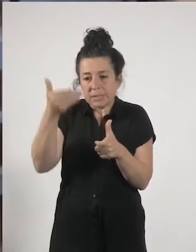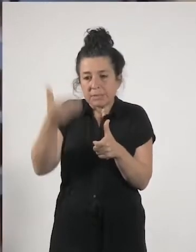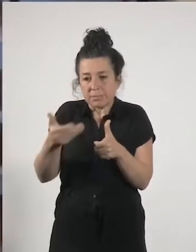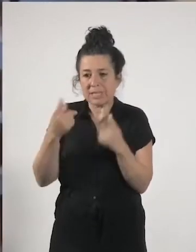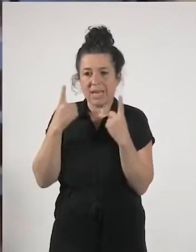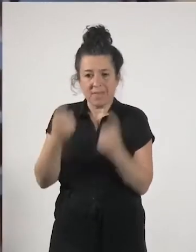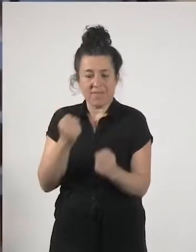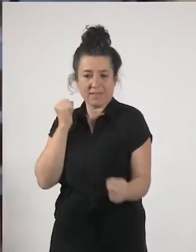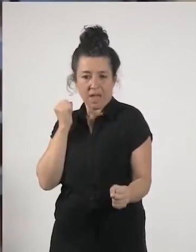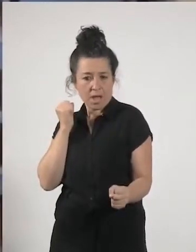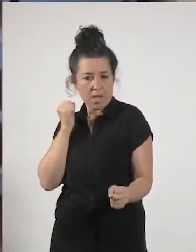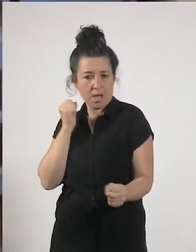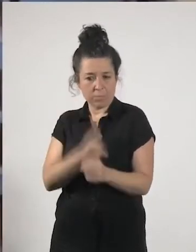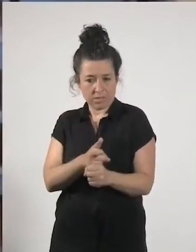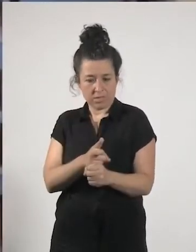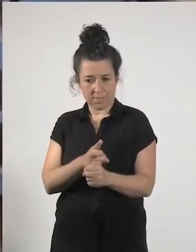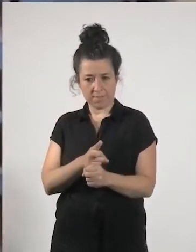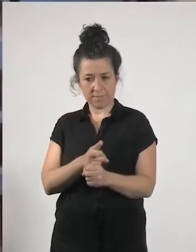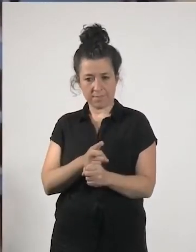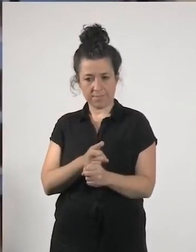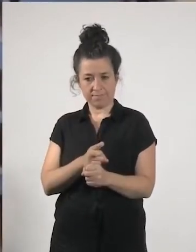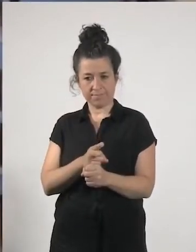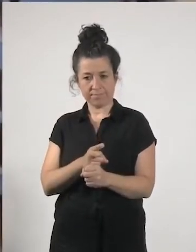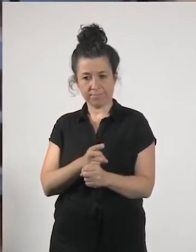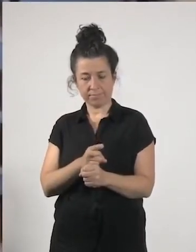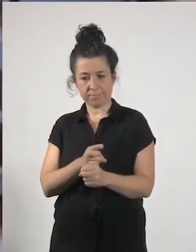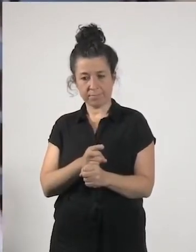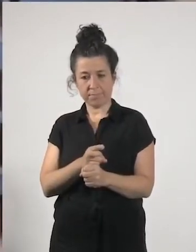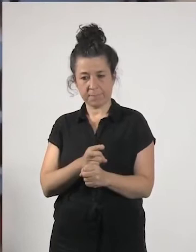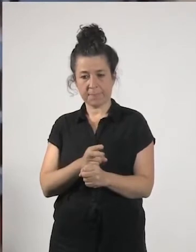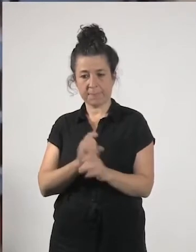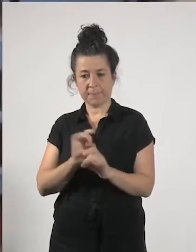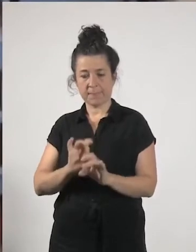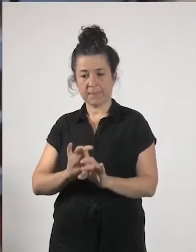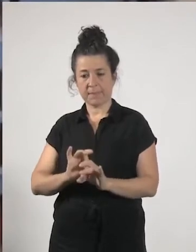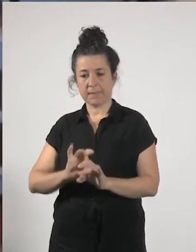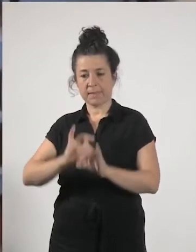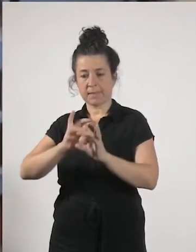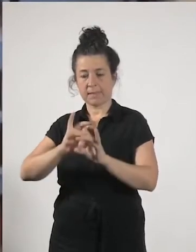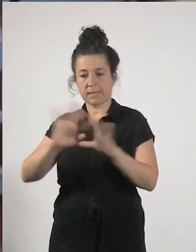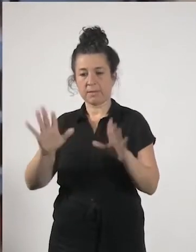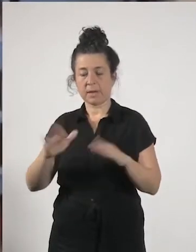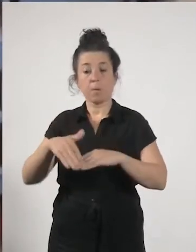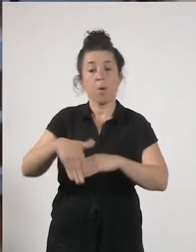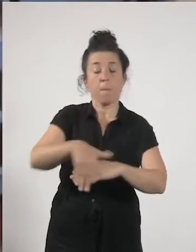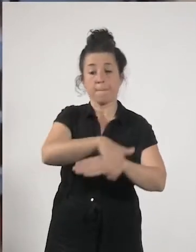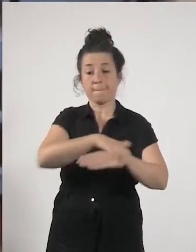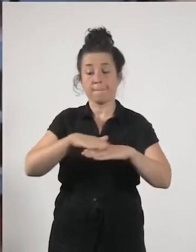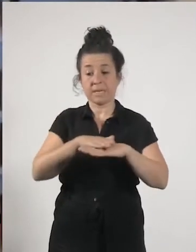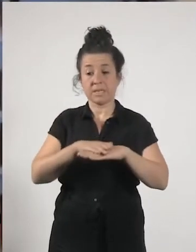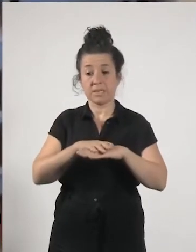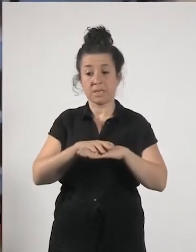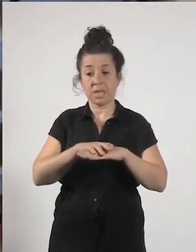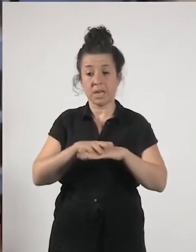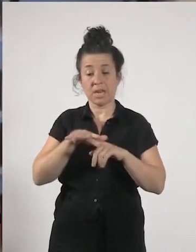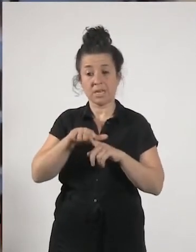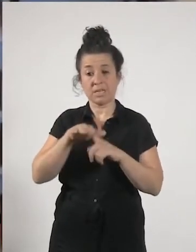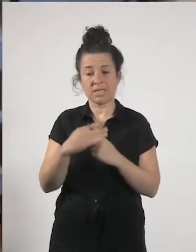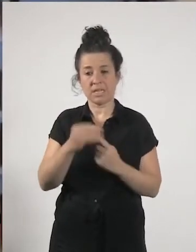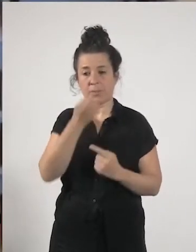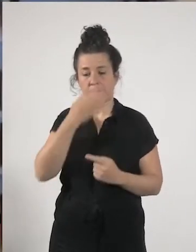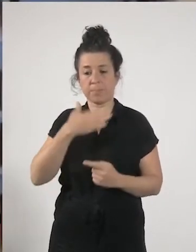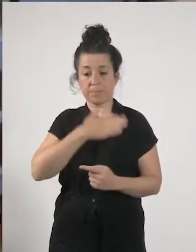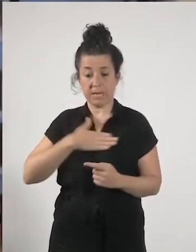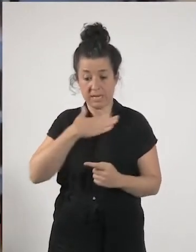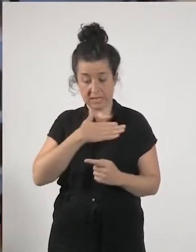los del estado del bienestar los pilares del estado del bienestar pues puede haber otros